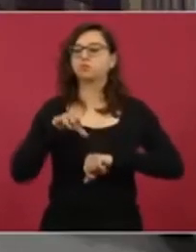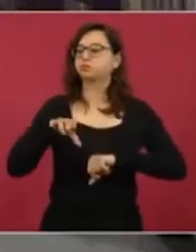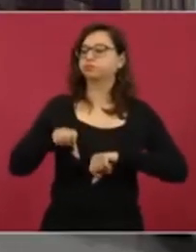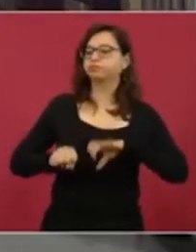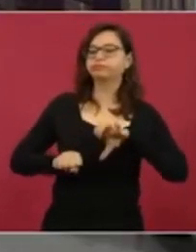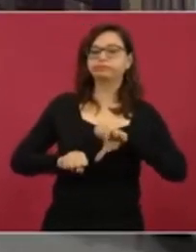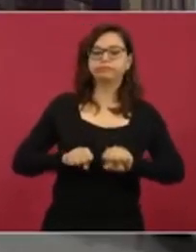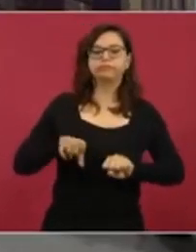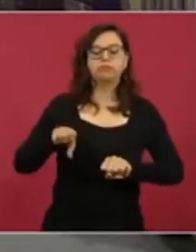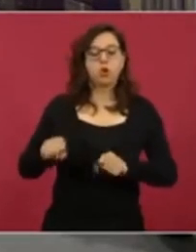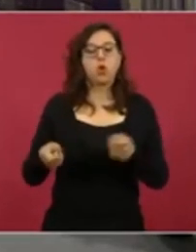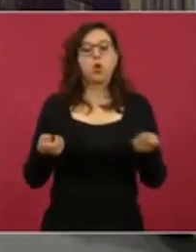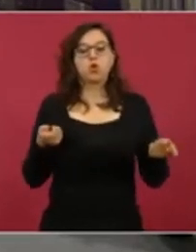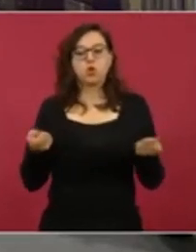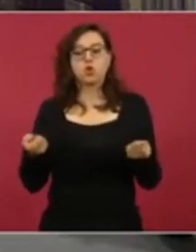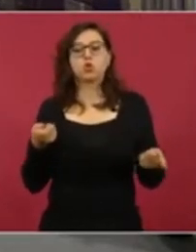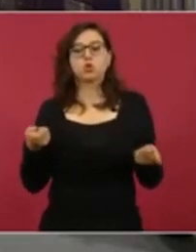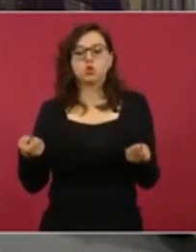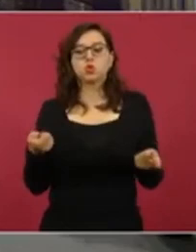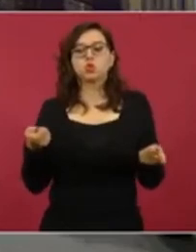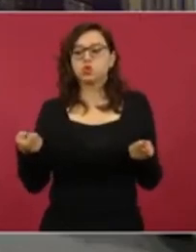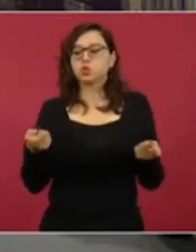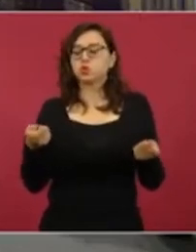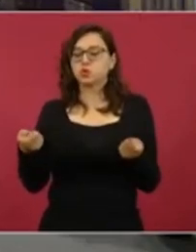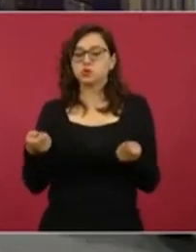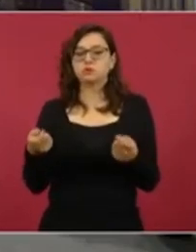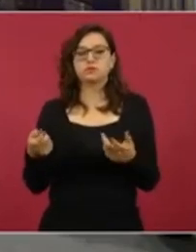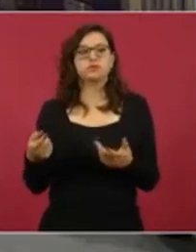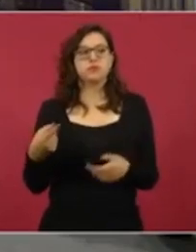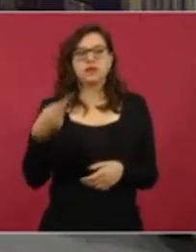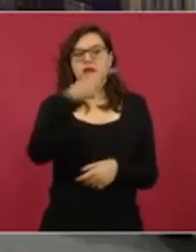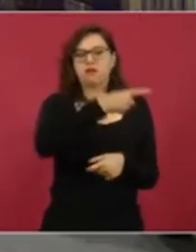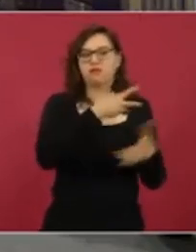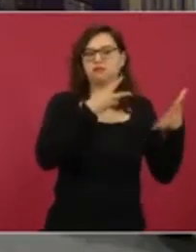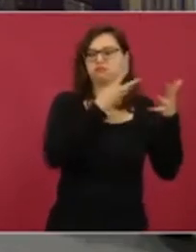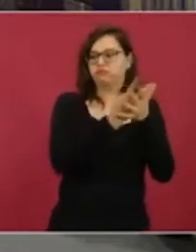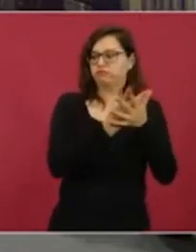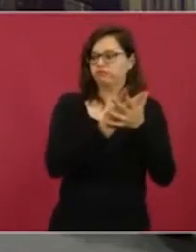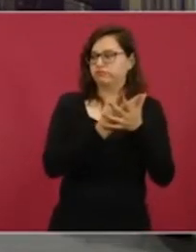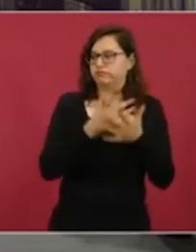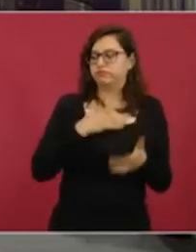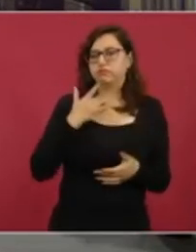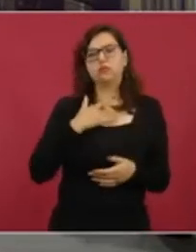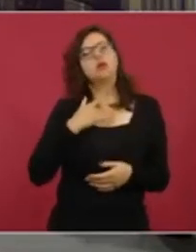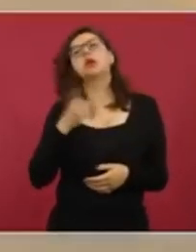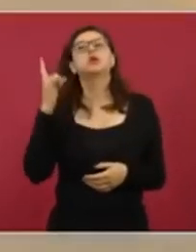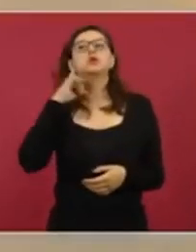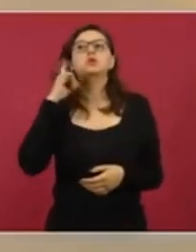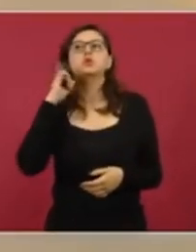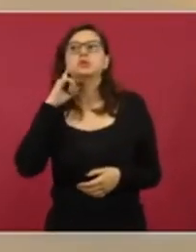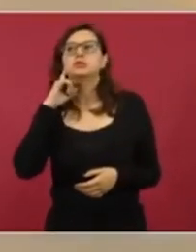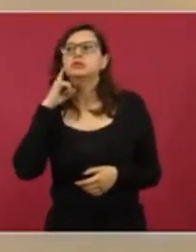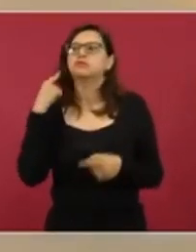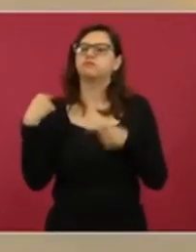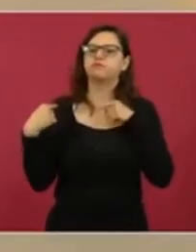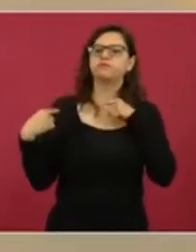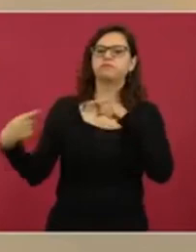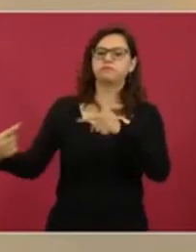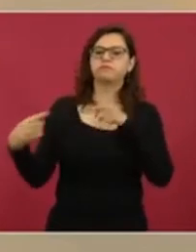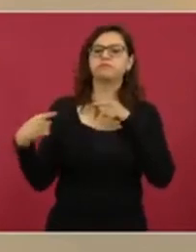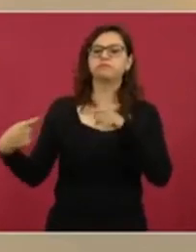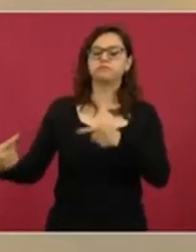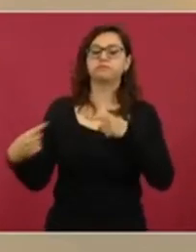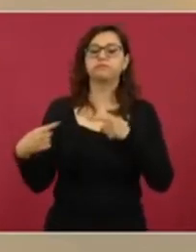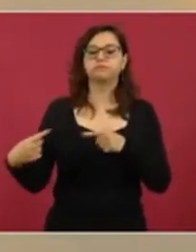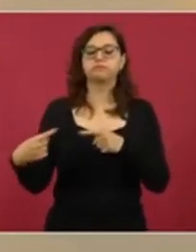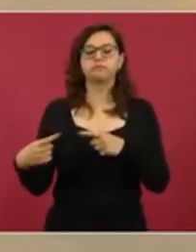Gracia y empieza a ver diferencias entre ellos y se le pide a Alejandro que ya no